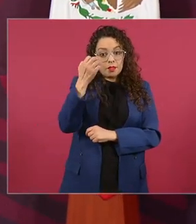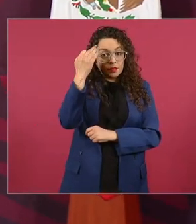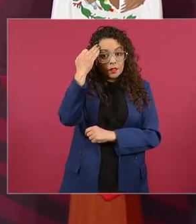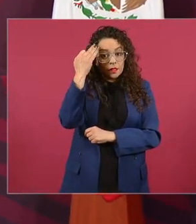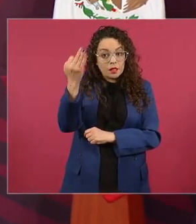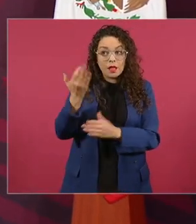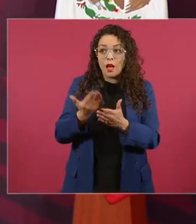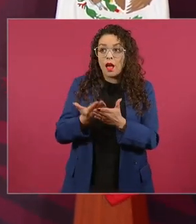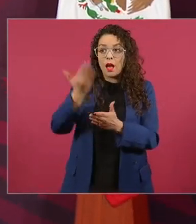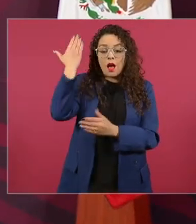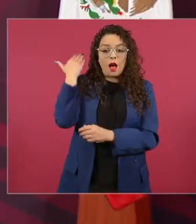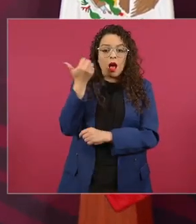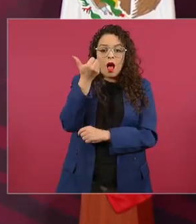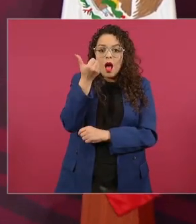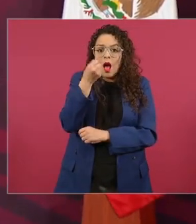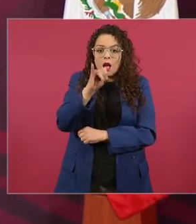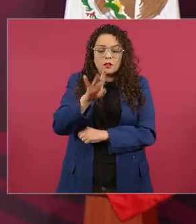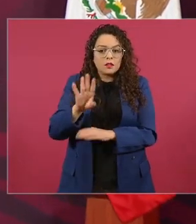régimen